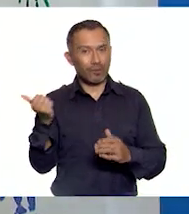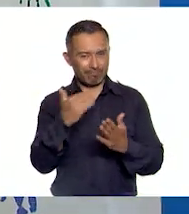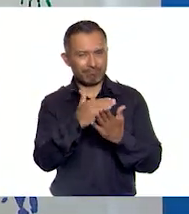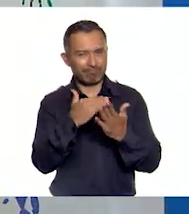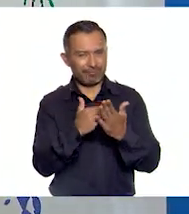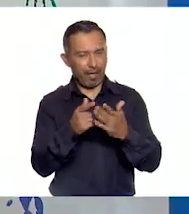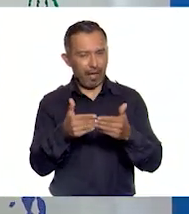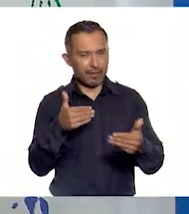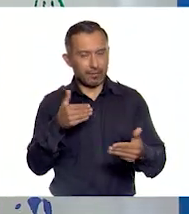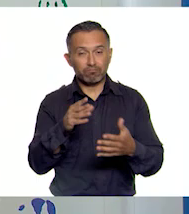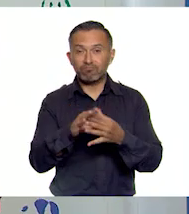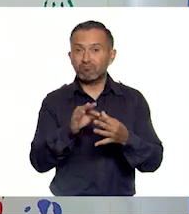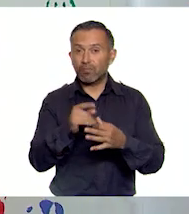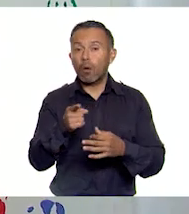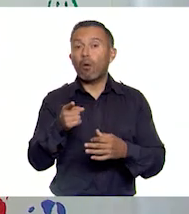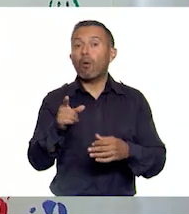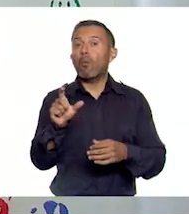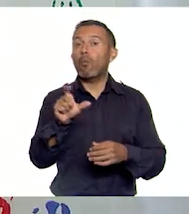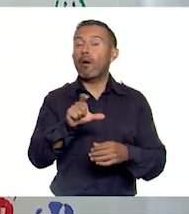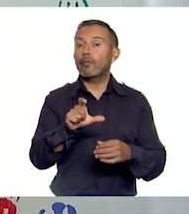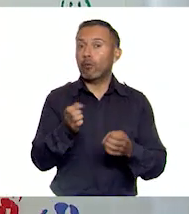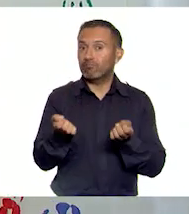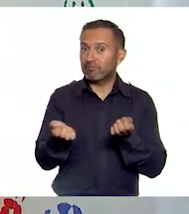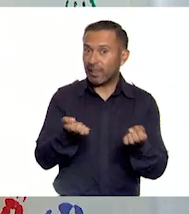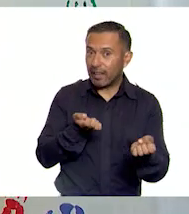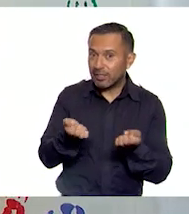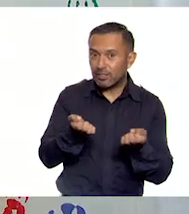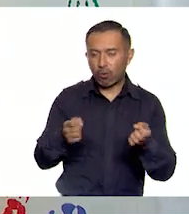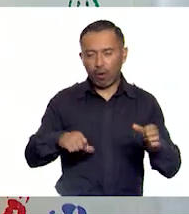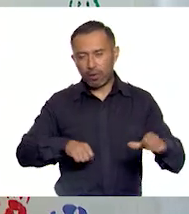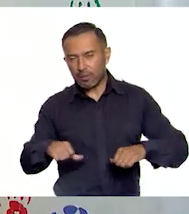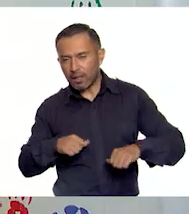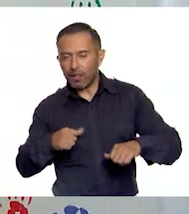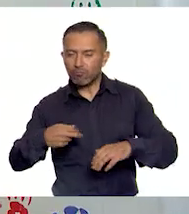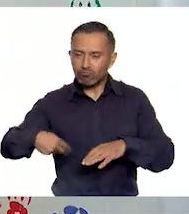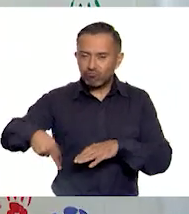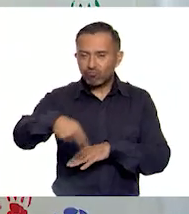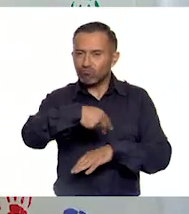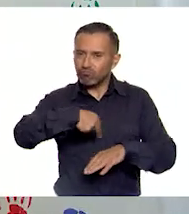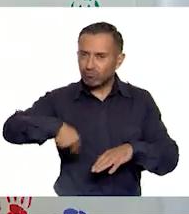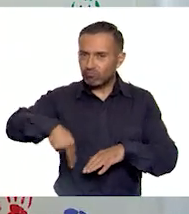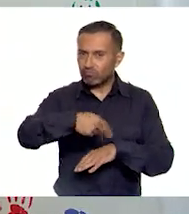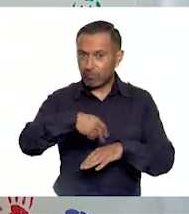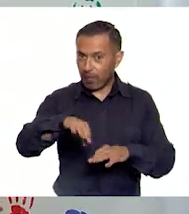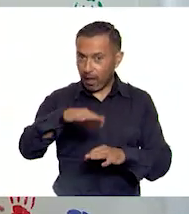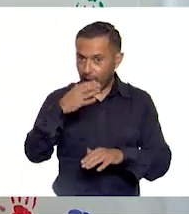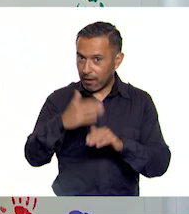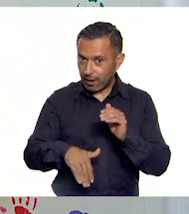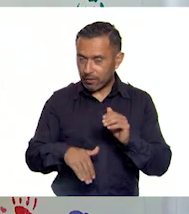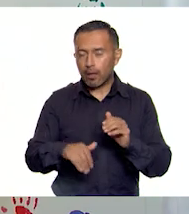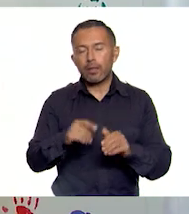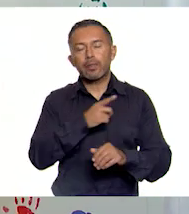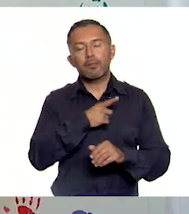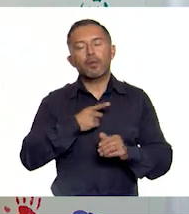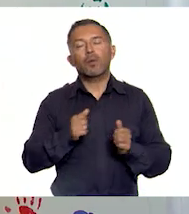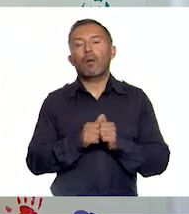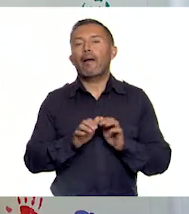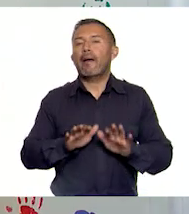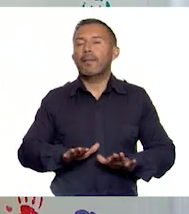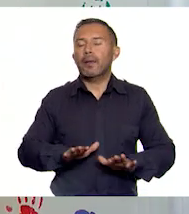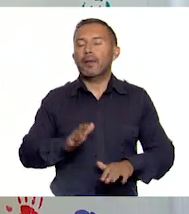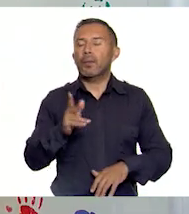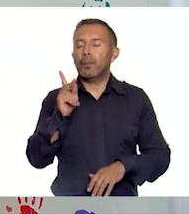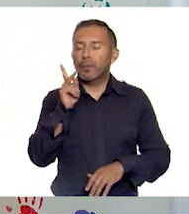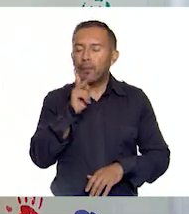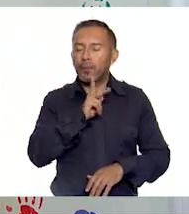mencionar que después de hacer una actividad donde nos movimos, donde hubo muchos desplazamientos, es necesario hacer ejercicios de respiración para que nuestra frecuencia